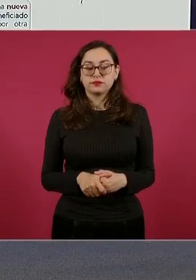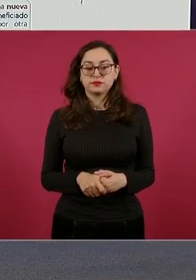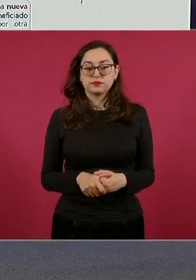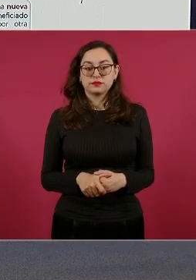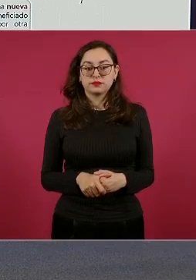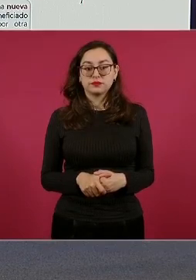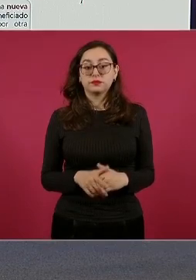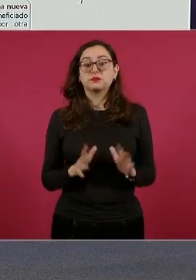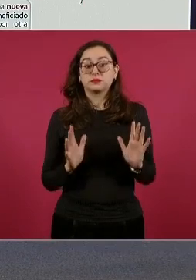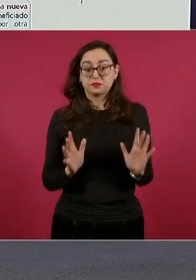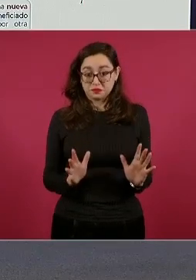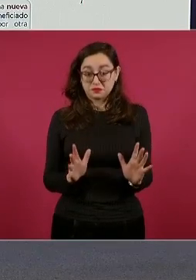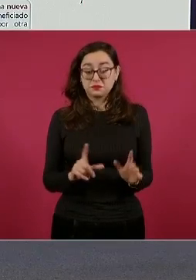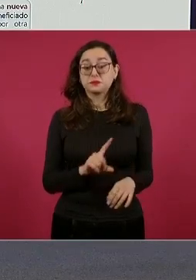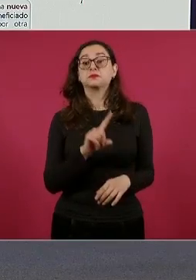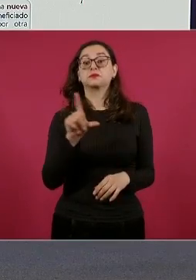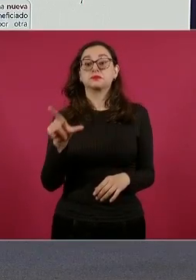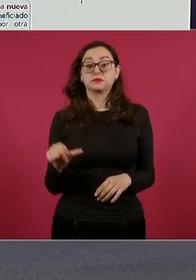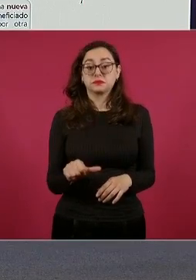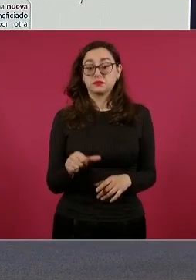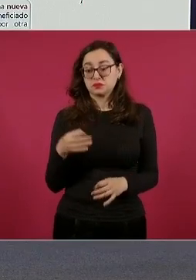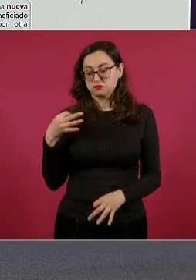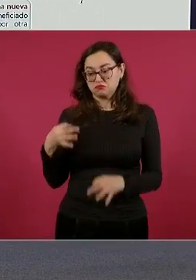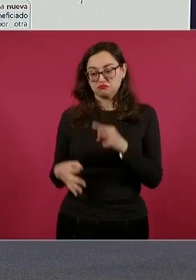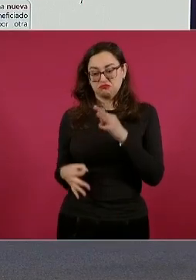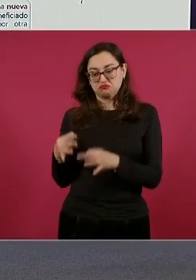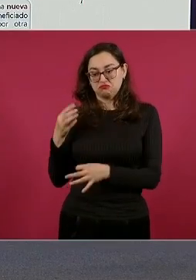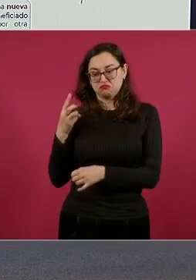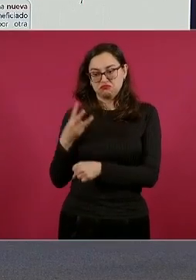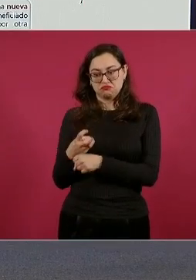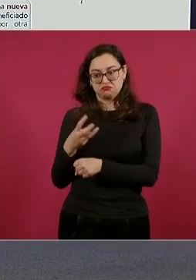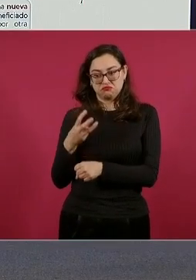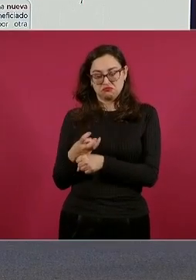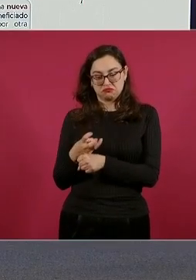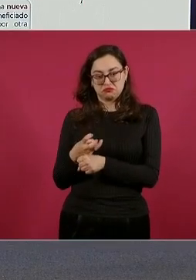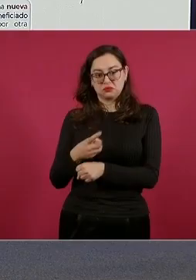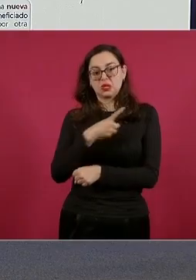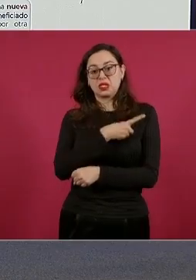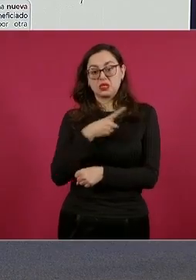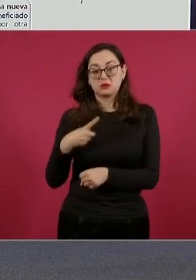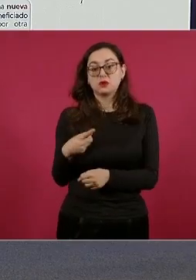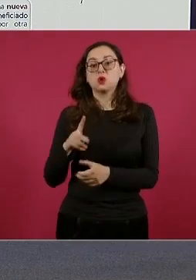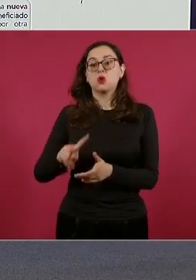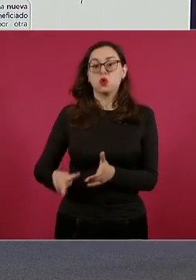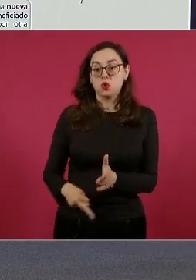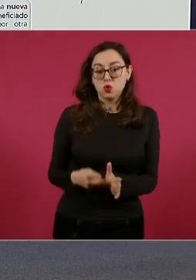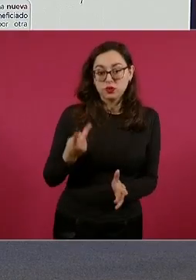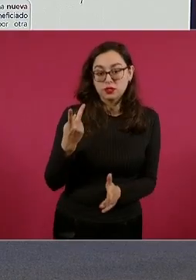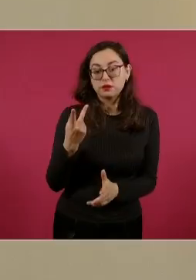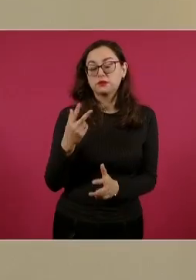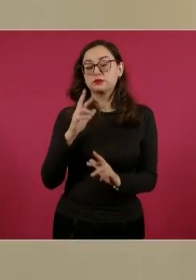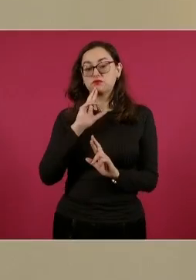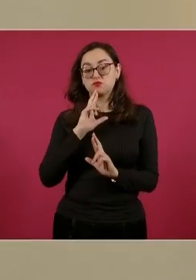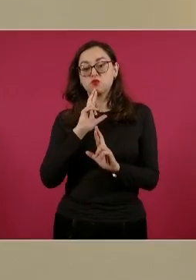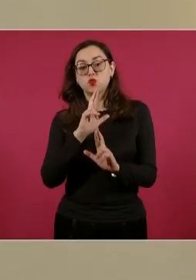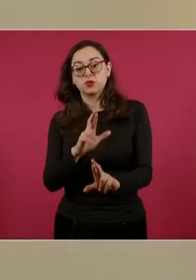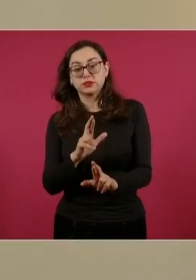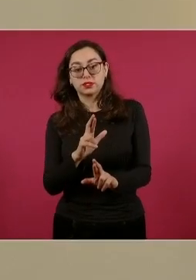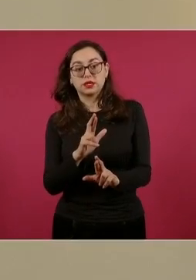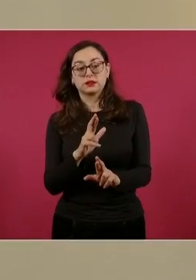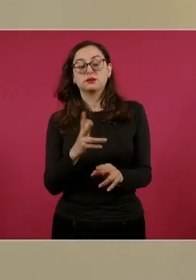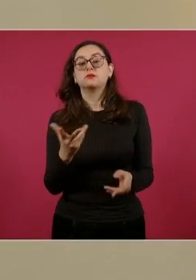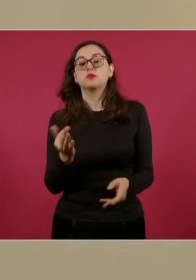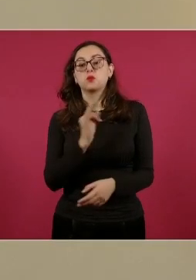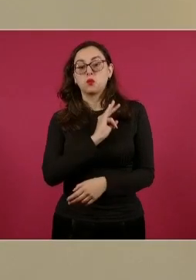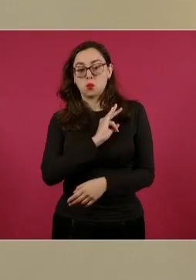Y una vez hecho lo anterior, el juez tercero de Procesos Penales debe emitir una nueva resolución en la que establezca si José Luis